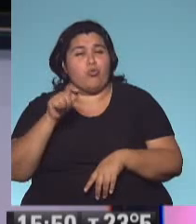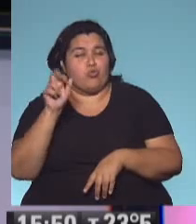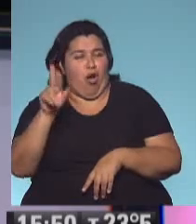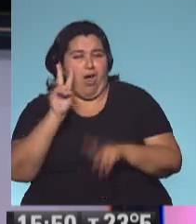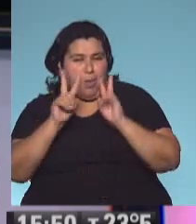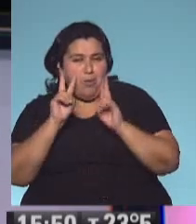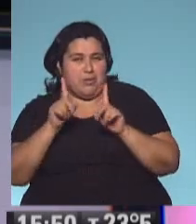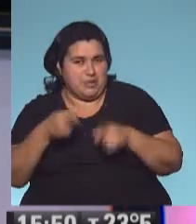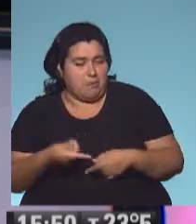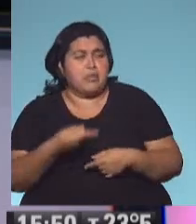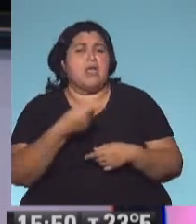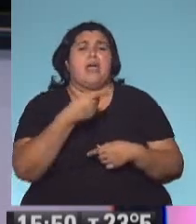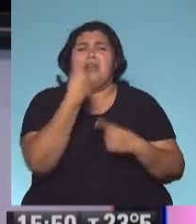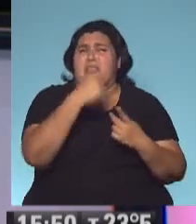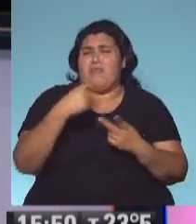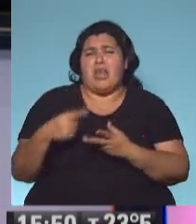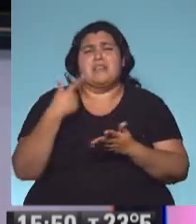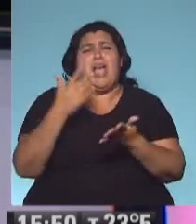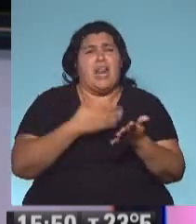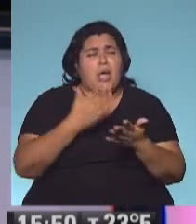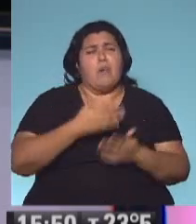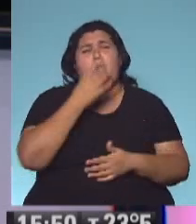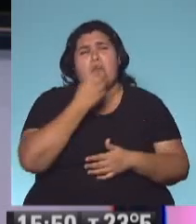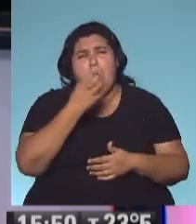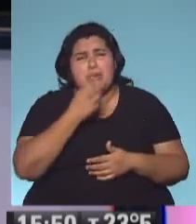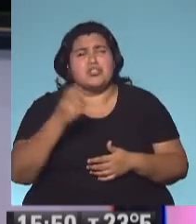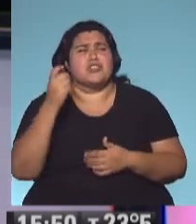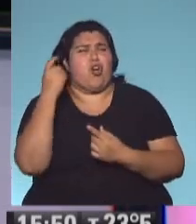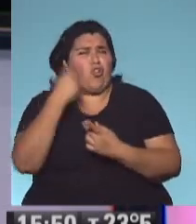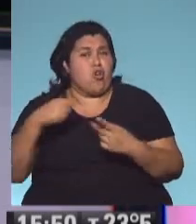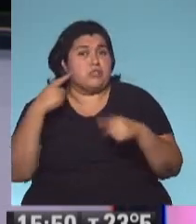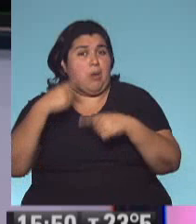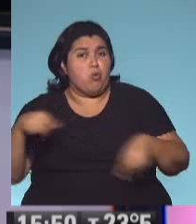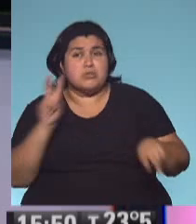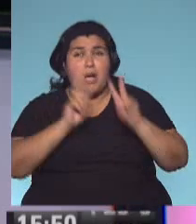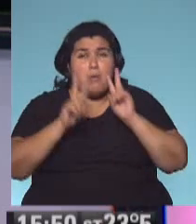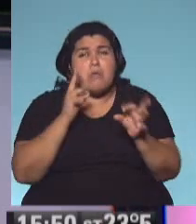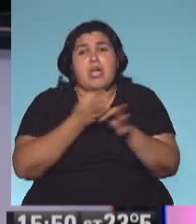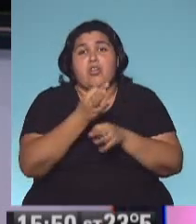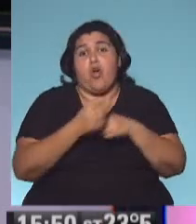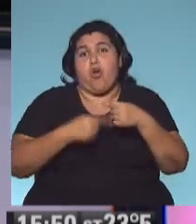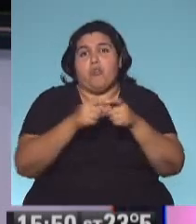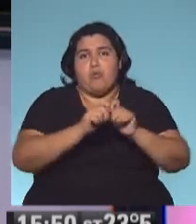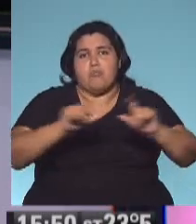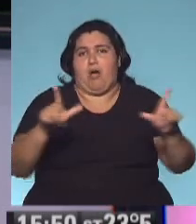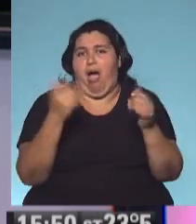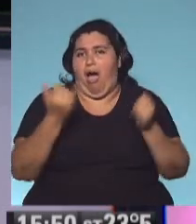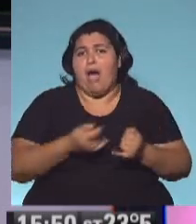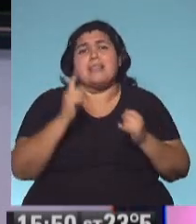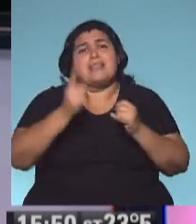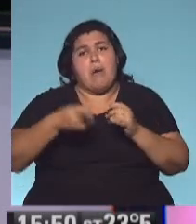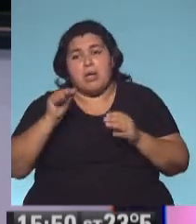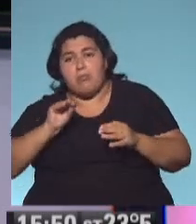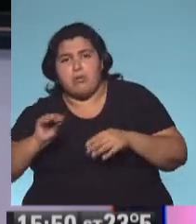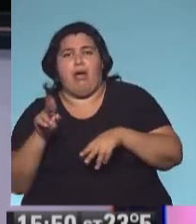de las series, los podcasts, los libros, los programas de televisión, la música, todo lo que hay en seguimoseducando.gov.ar, también están las recomendaciones